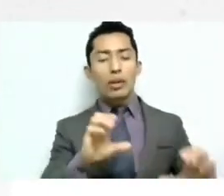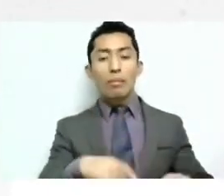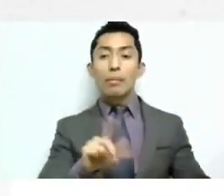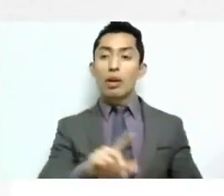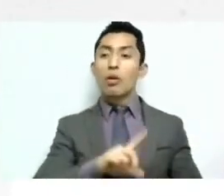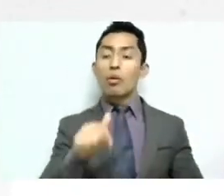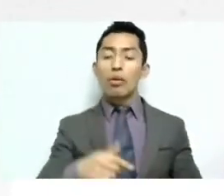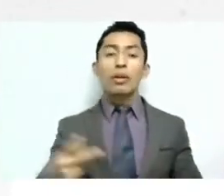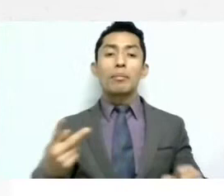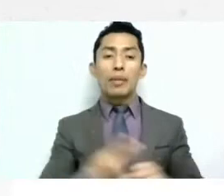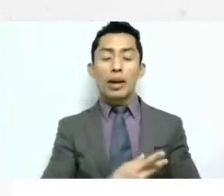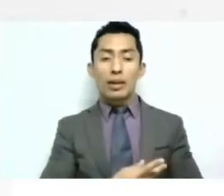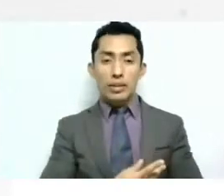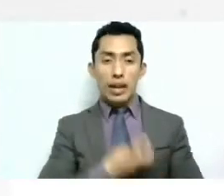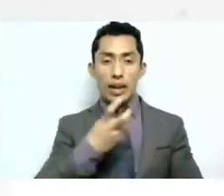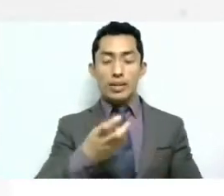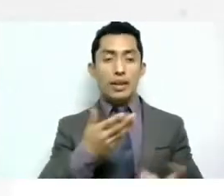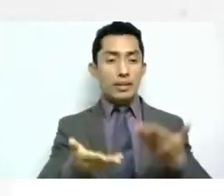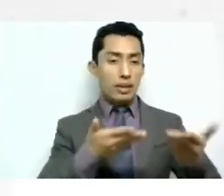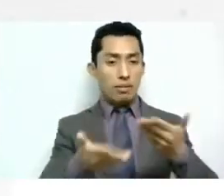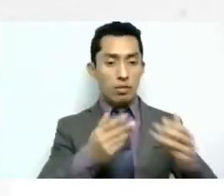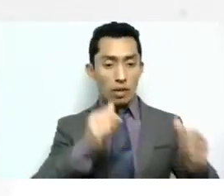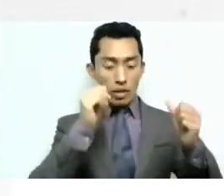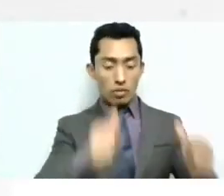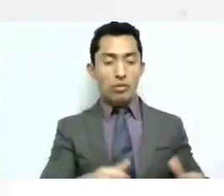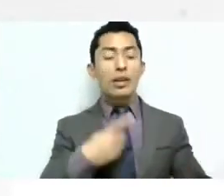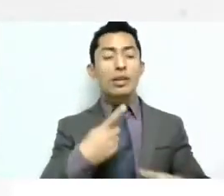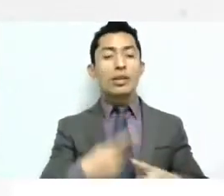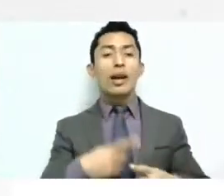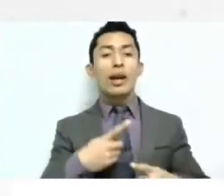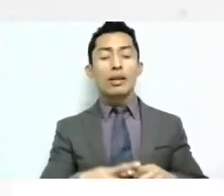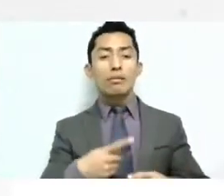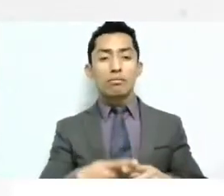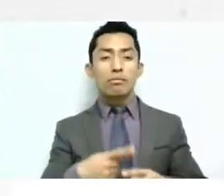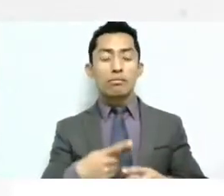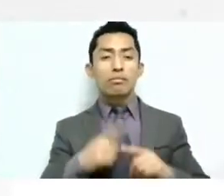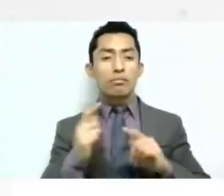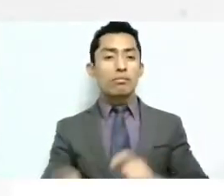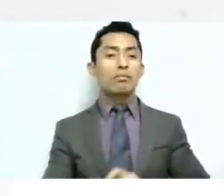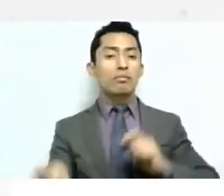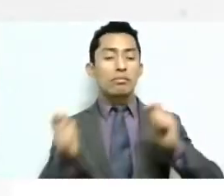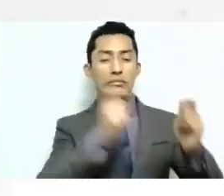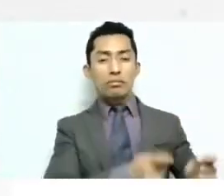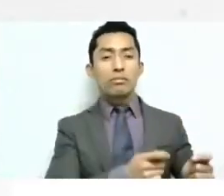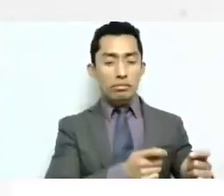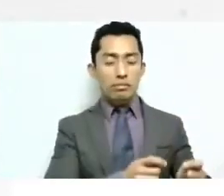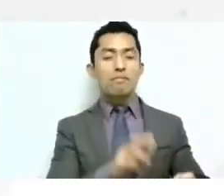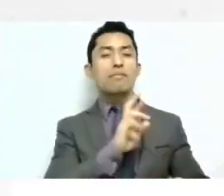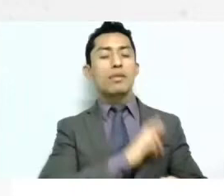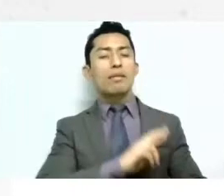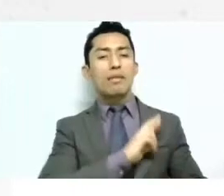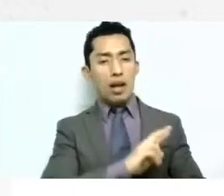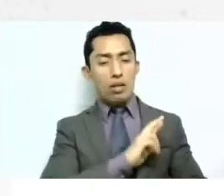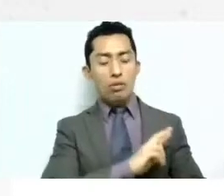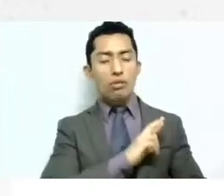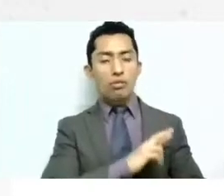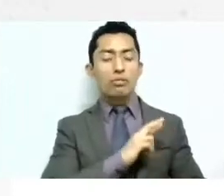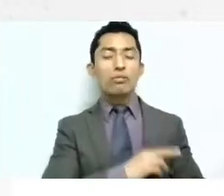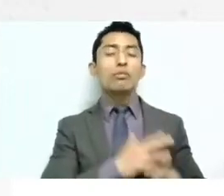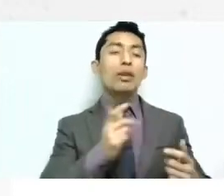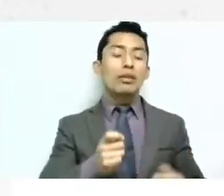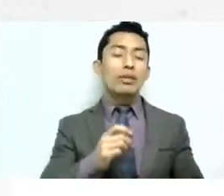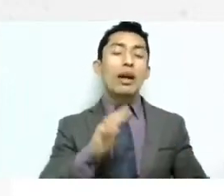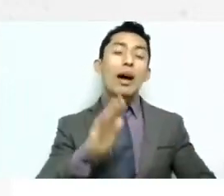esta este servicio a a los privados que muchas veces